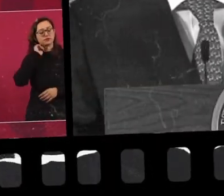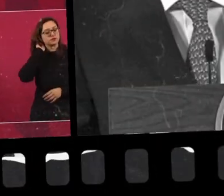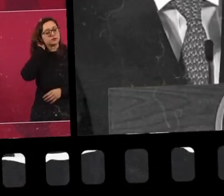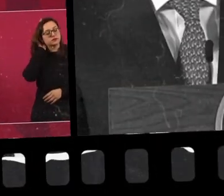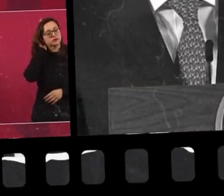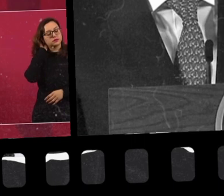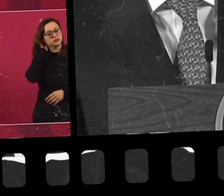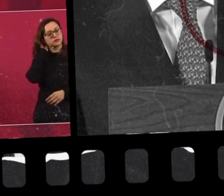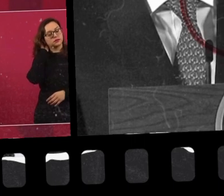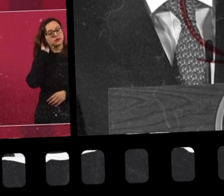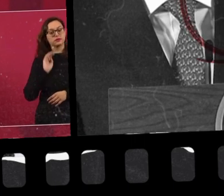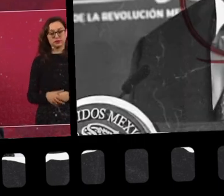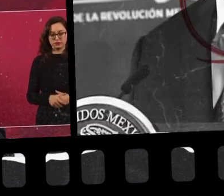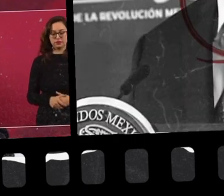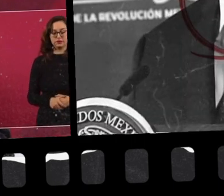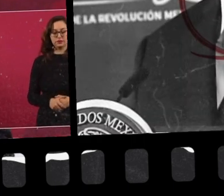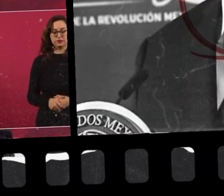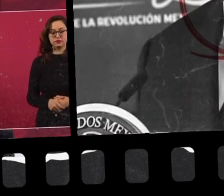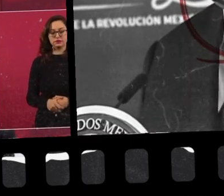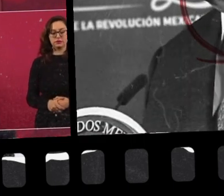risa de que hay un video.